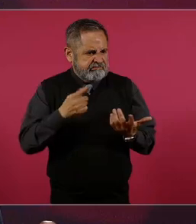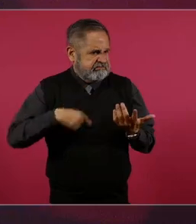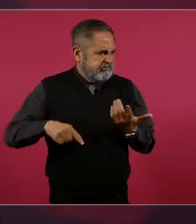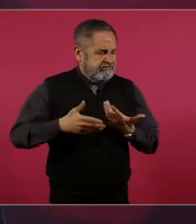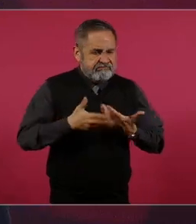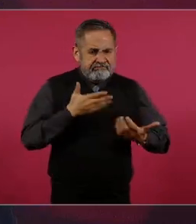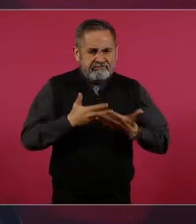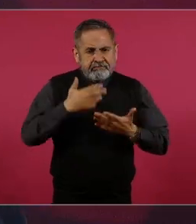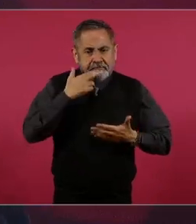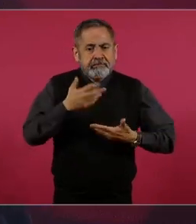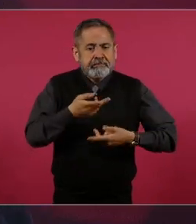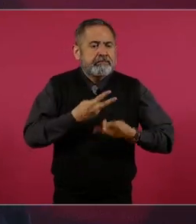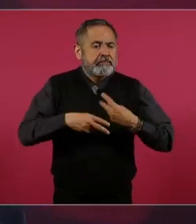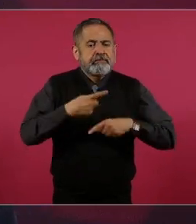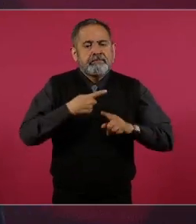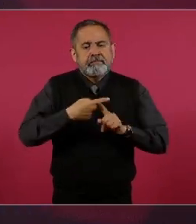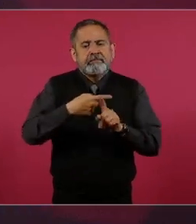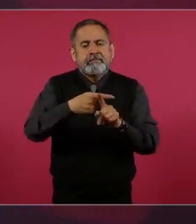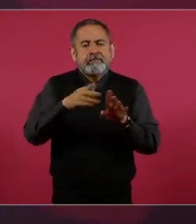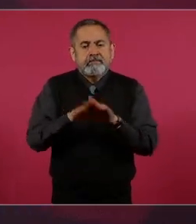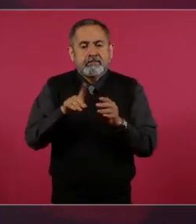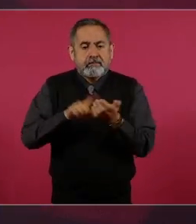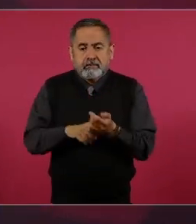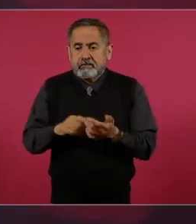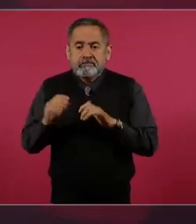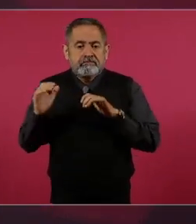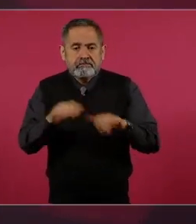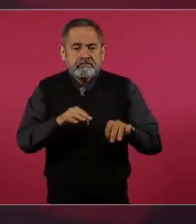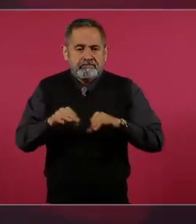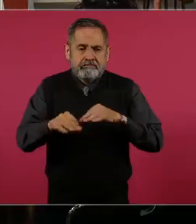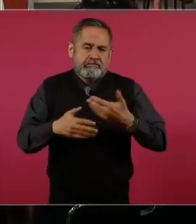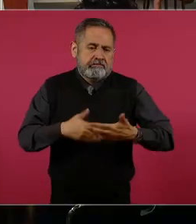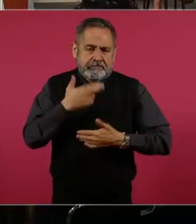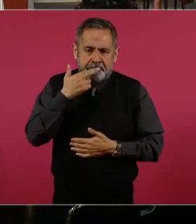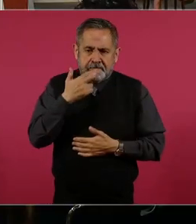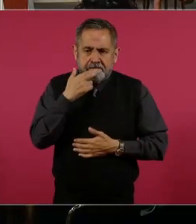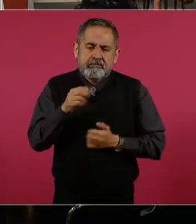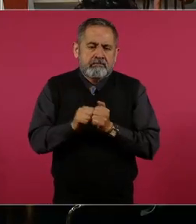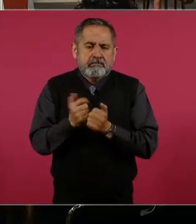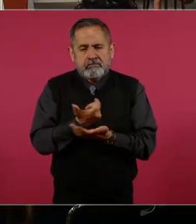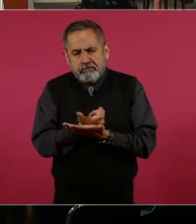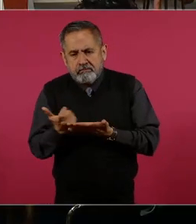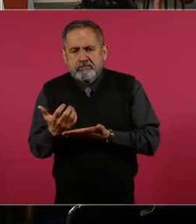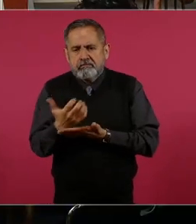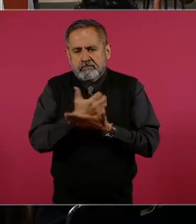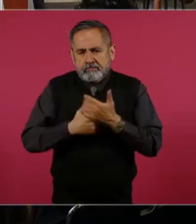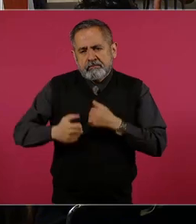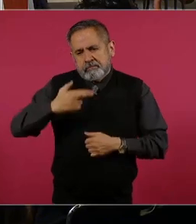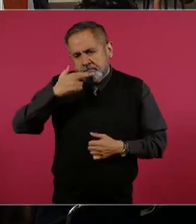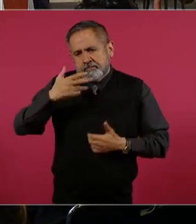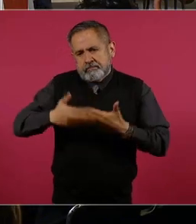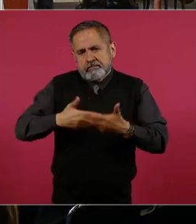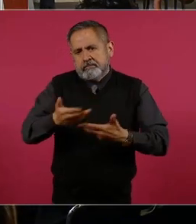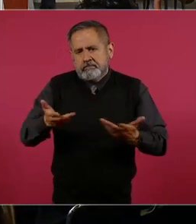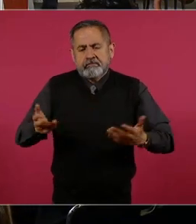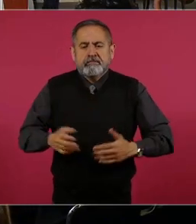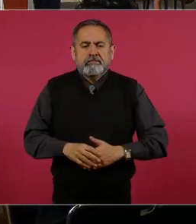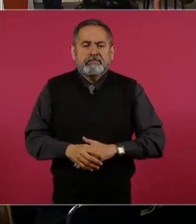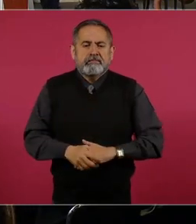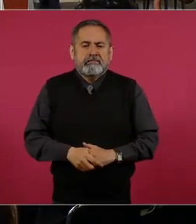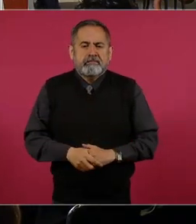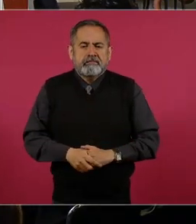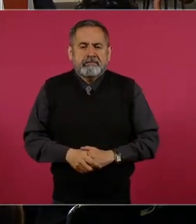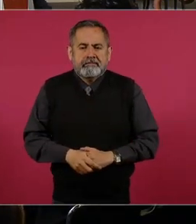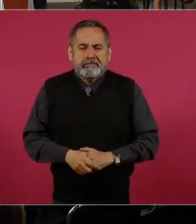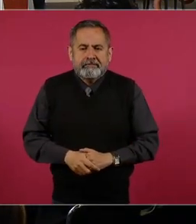consigo acompañado un impacto de empleo y, por supuesto, de salarios. ¿Qué tipo de productos sostiene esa lista?